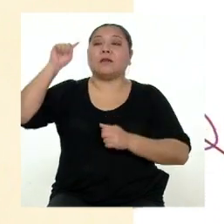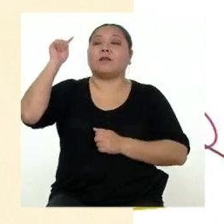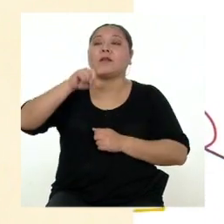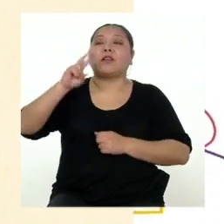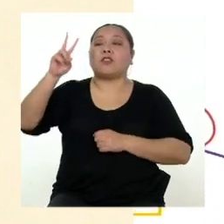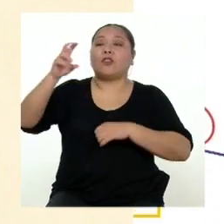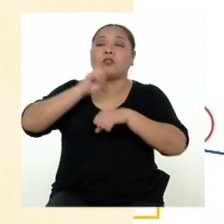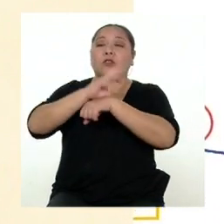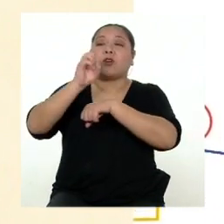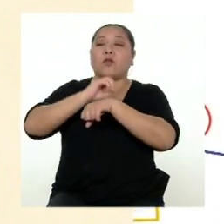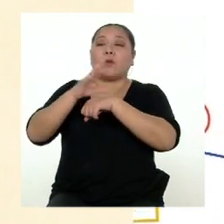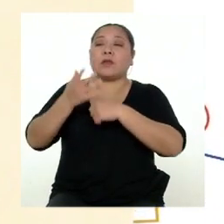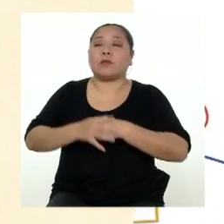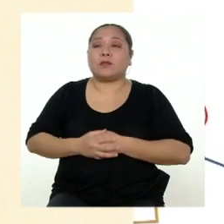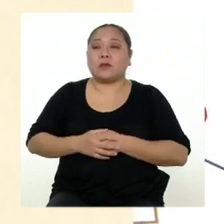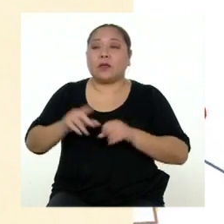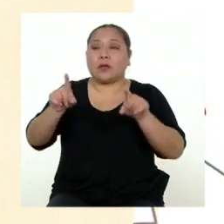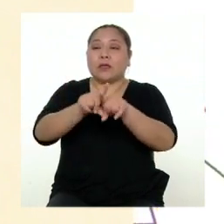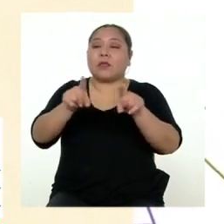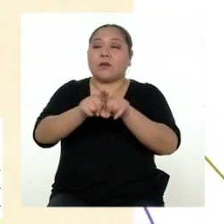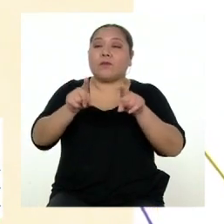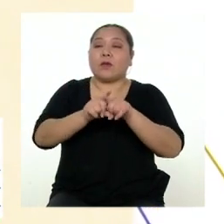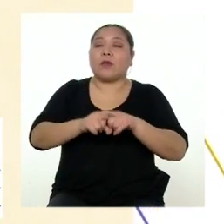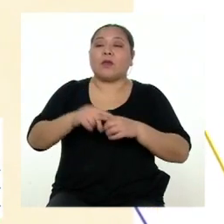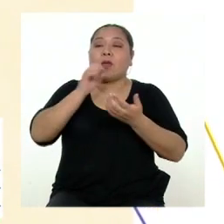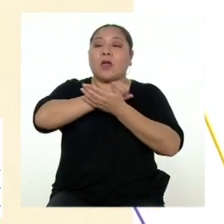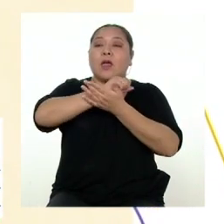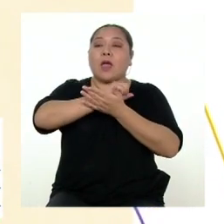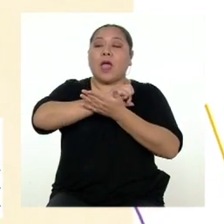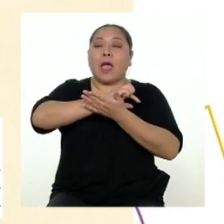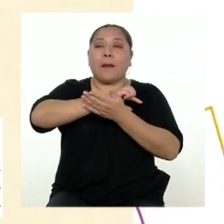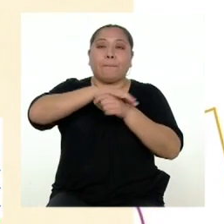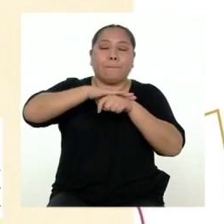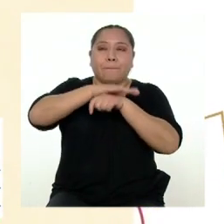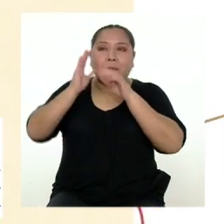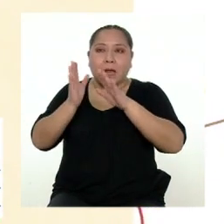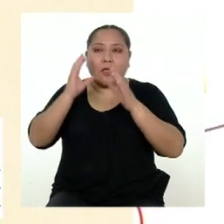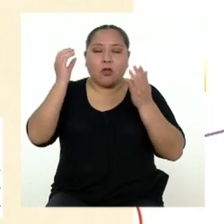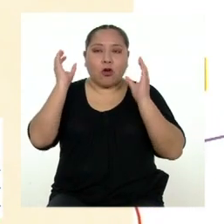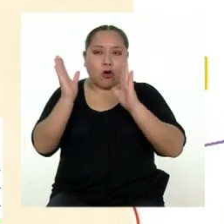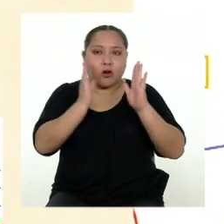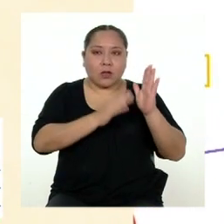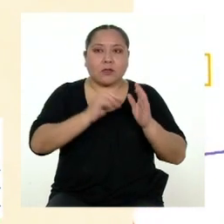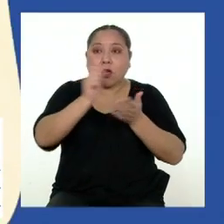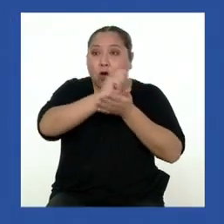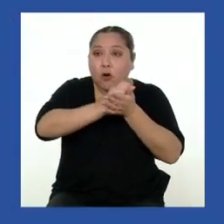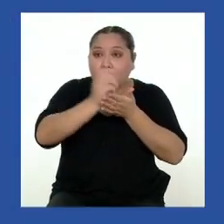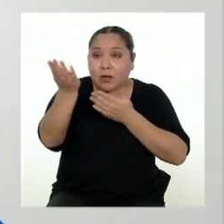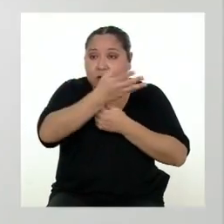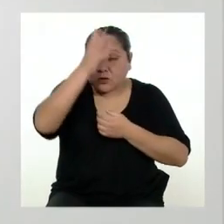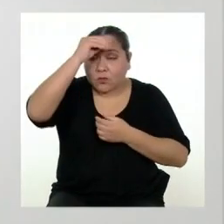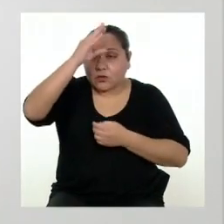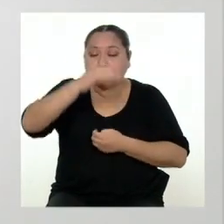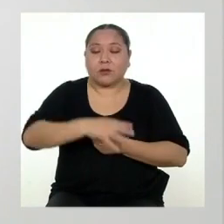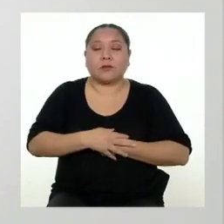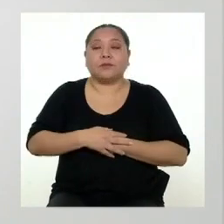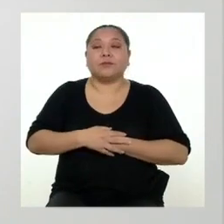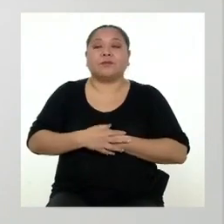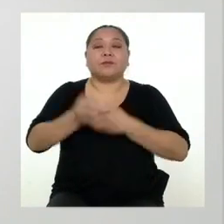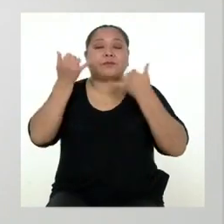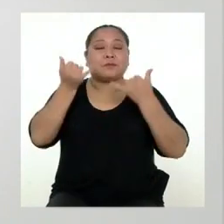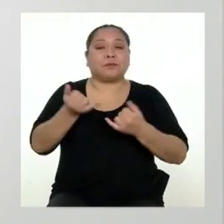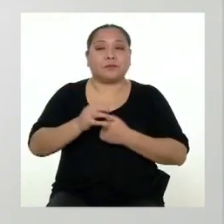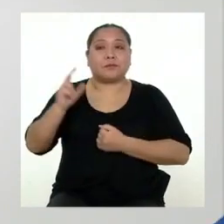recomendaciones. Así tenemos nuestro plan muy bien organizado. ¡Apunten esto, chicas y chicos! Ahora